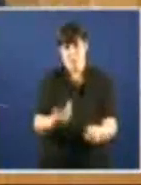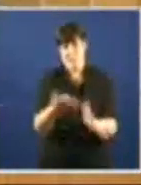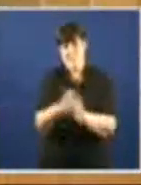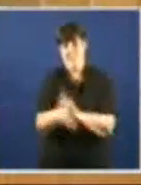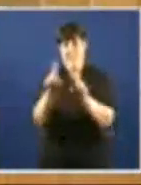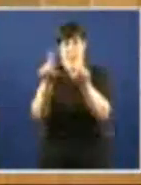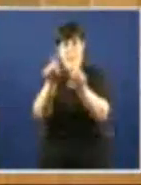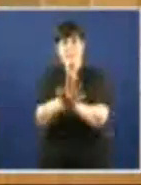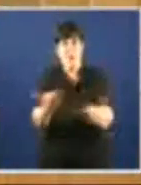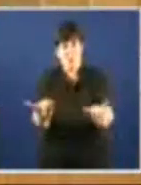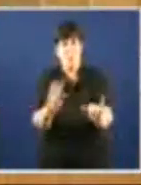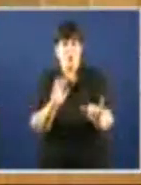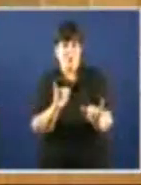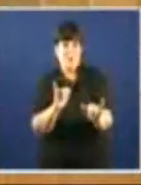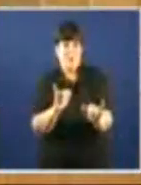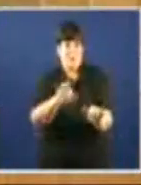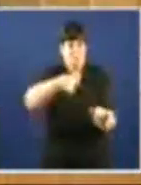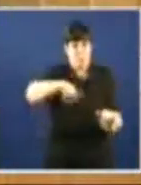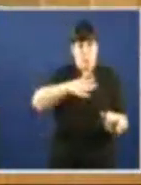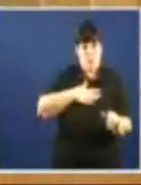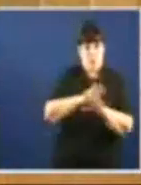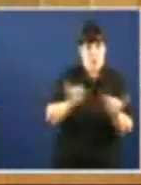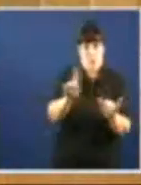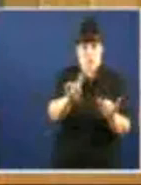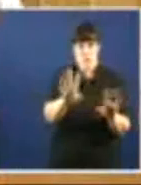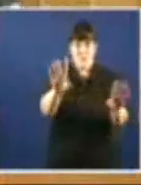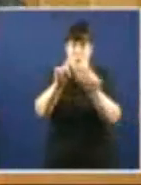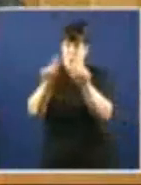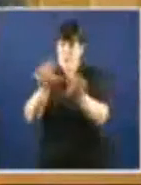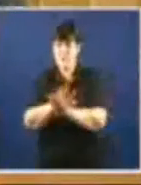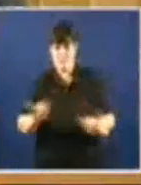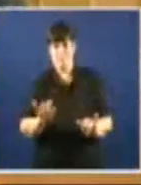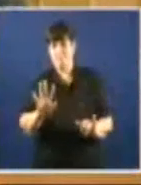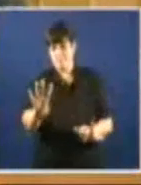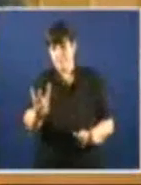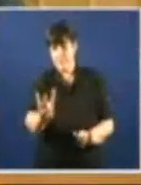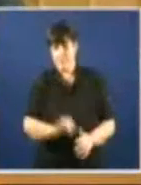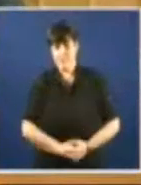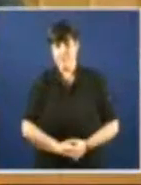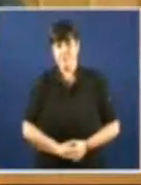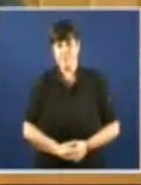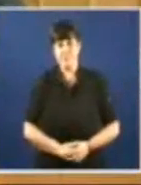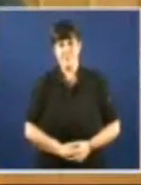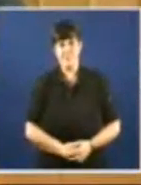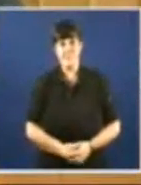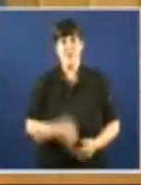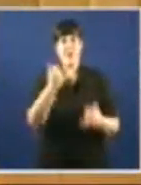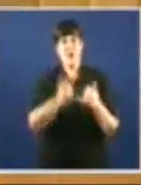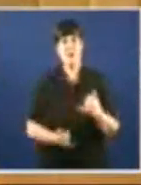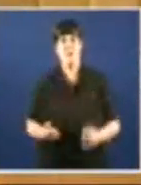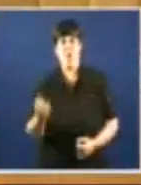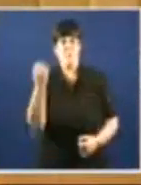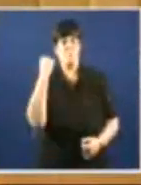A menos rentable para nós Pero a máis rentable para as empresas O modelo extrativista consistente En que as empresas